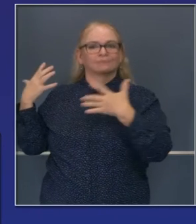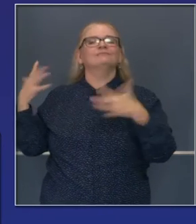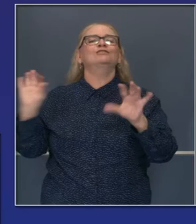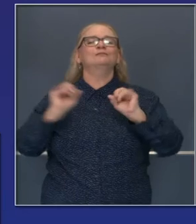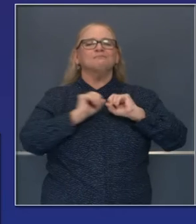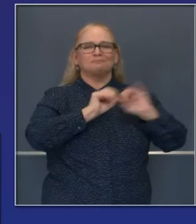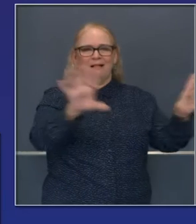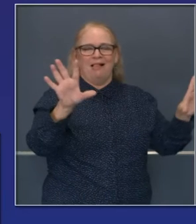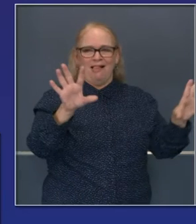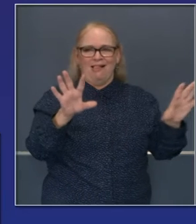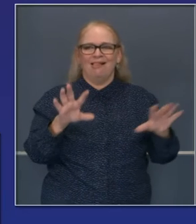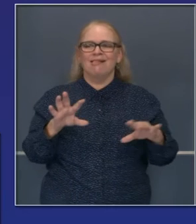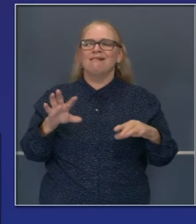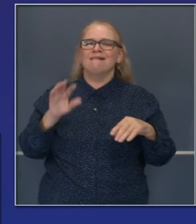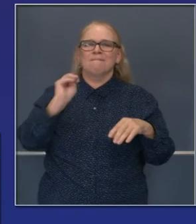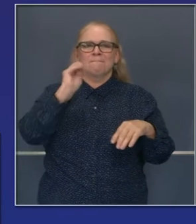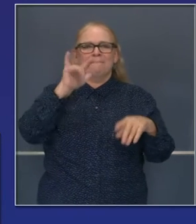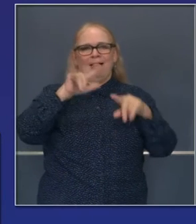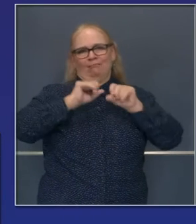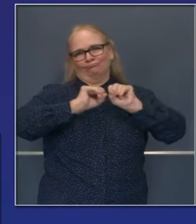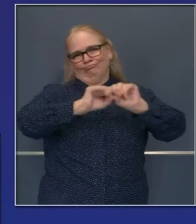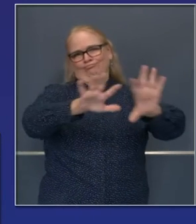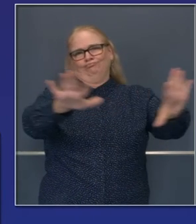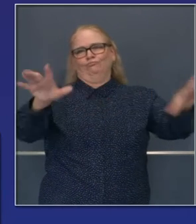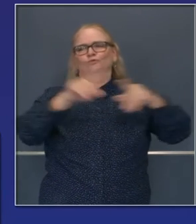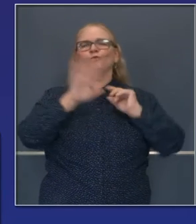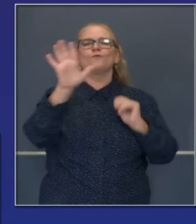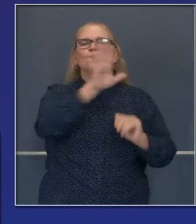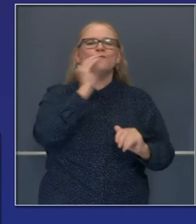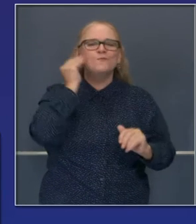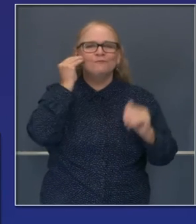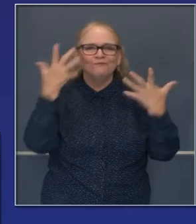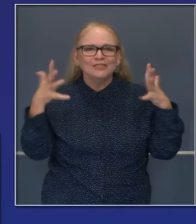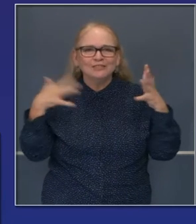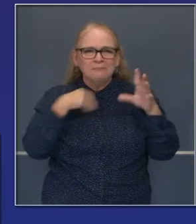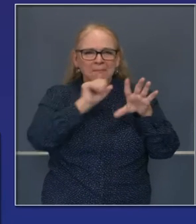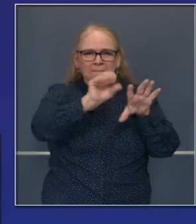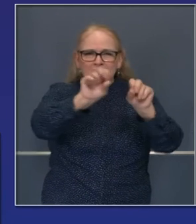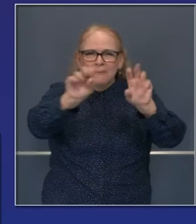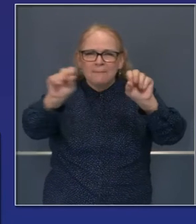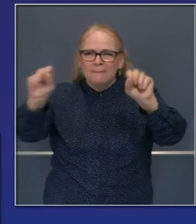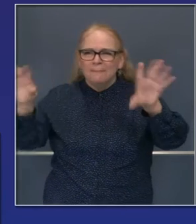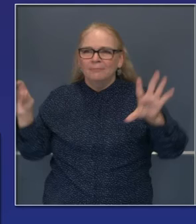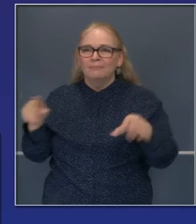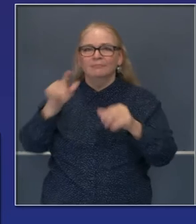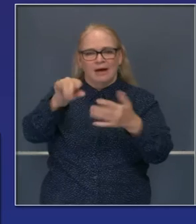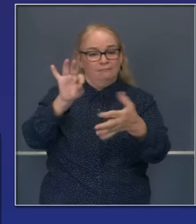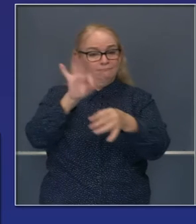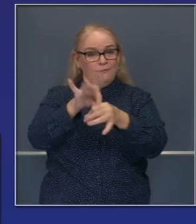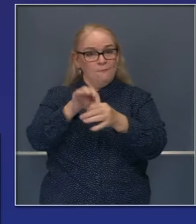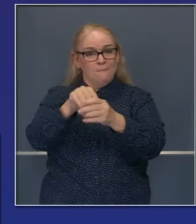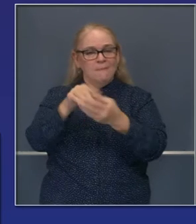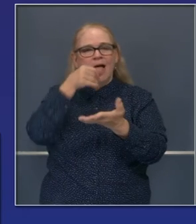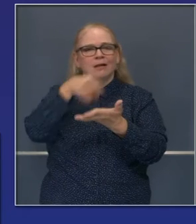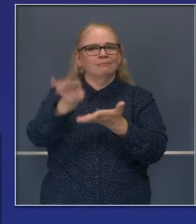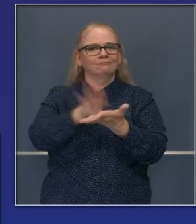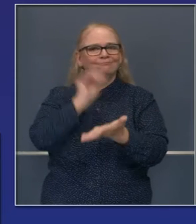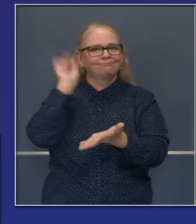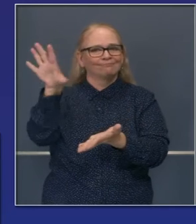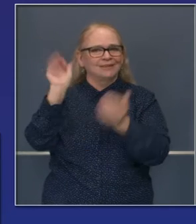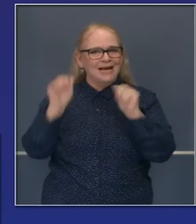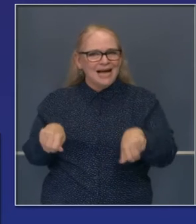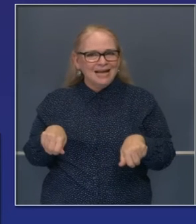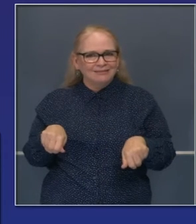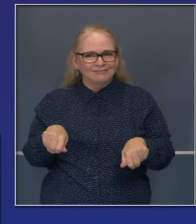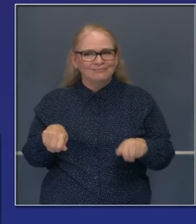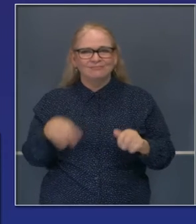California, votantes empadronados registrados en el estado de California, les hemos enviado sus papeletas. Y